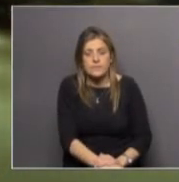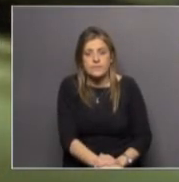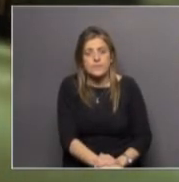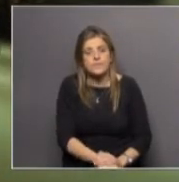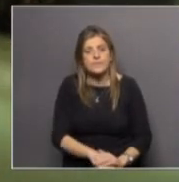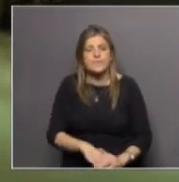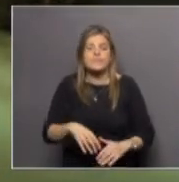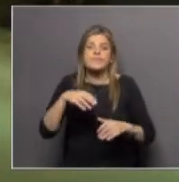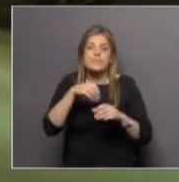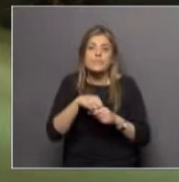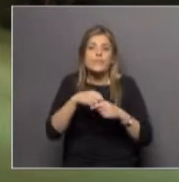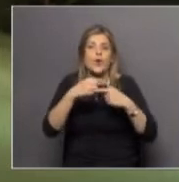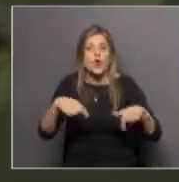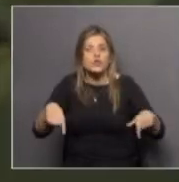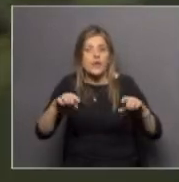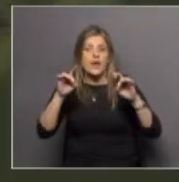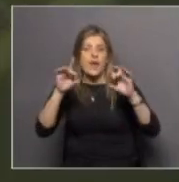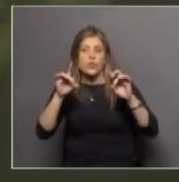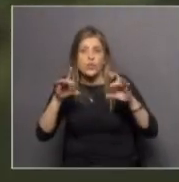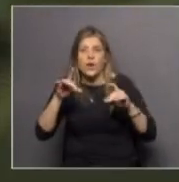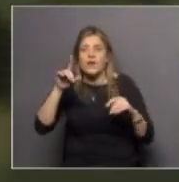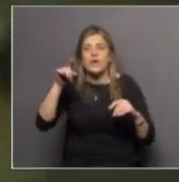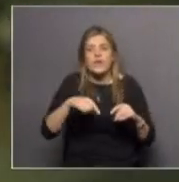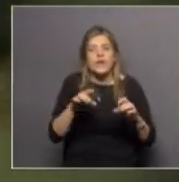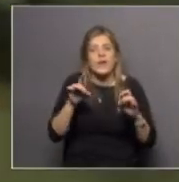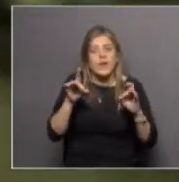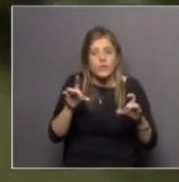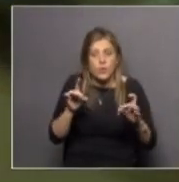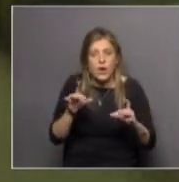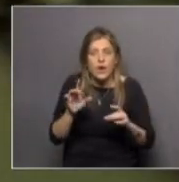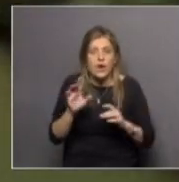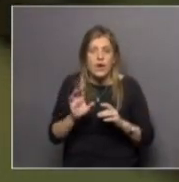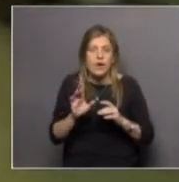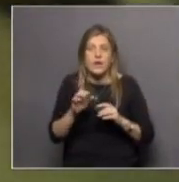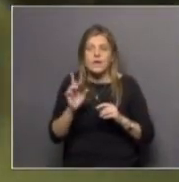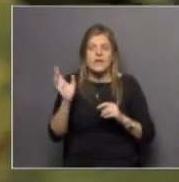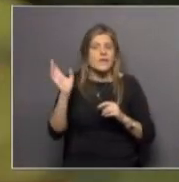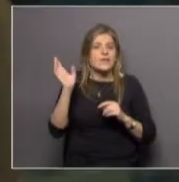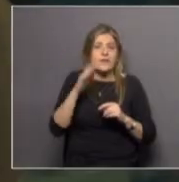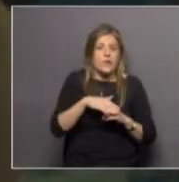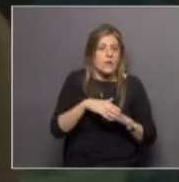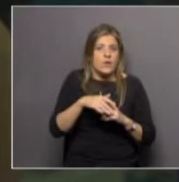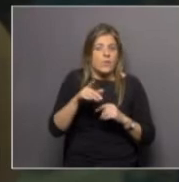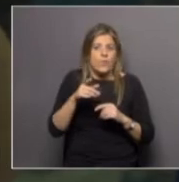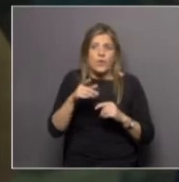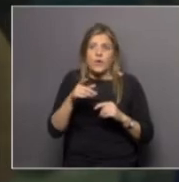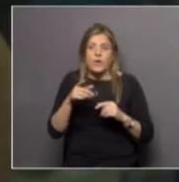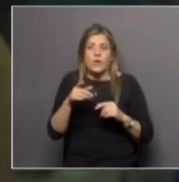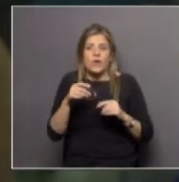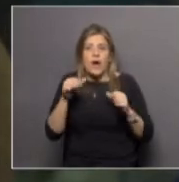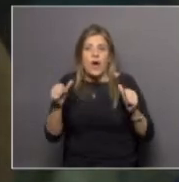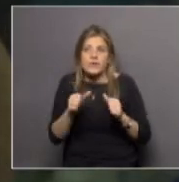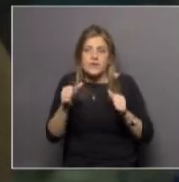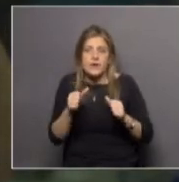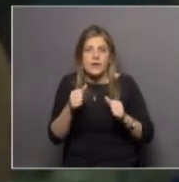Dentro de los productos naturales, de los pigmentos de origen natural, uno no puede crear algo que no exista en otros